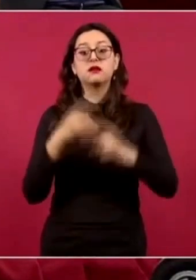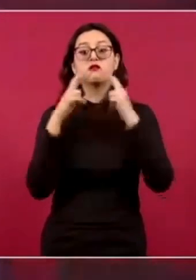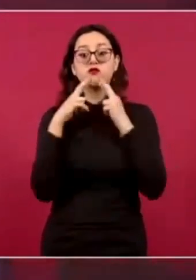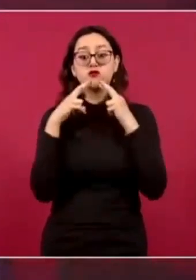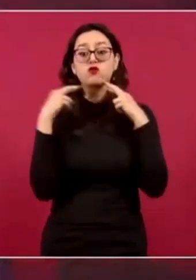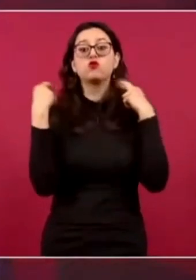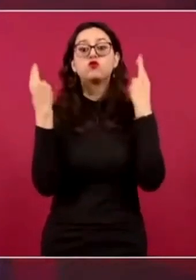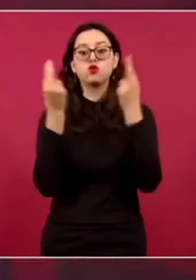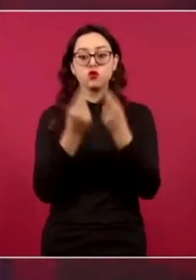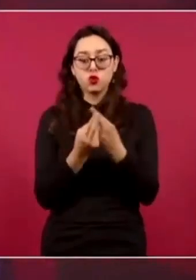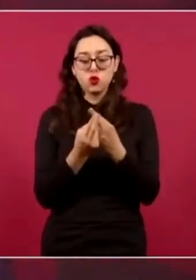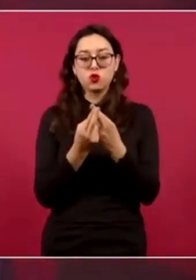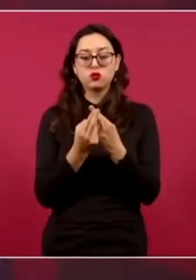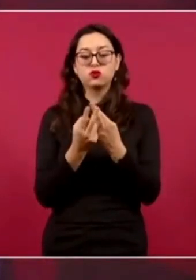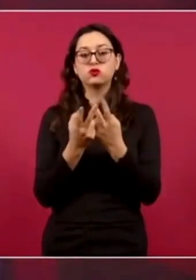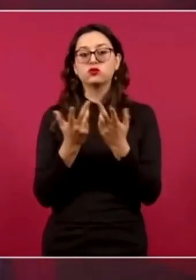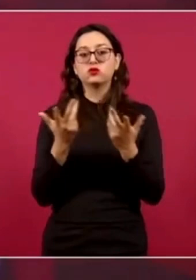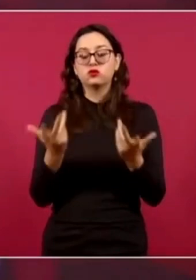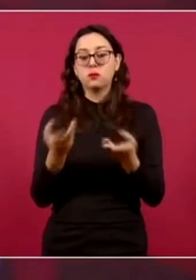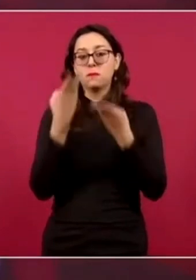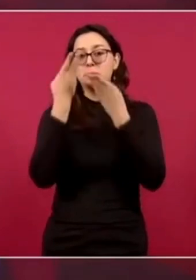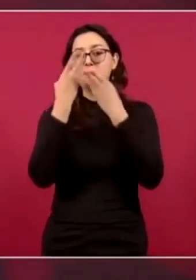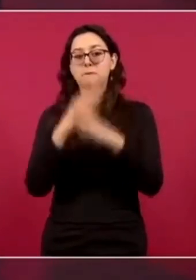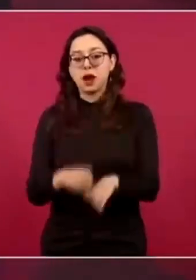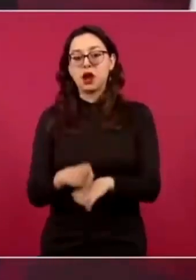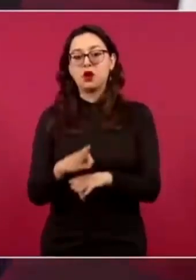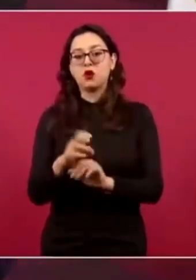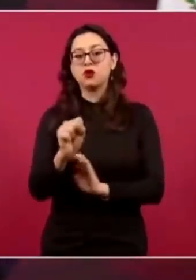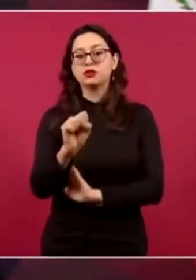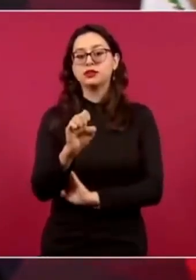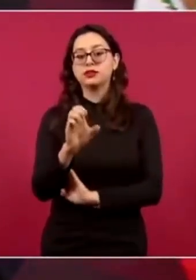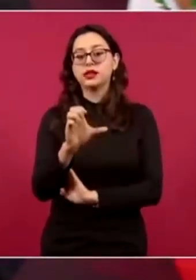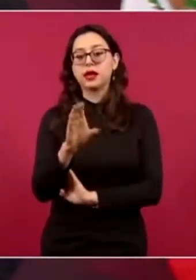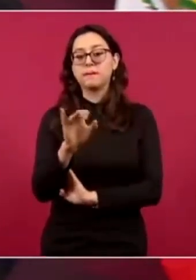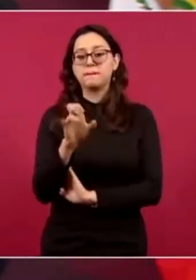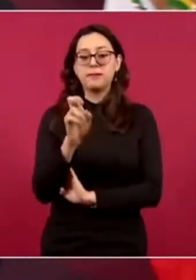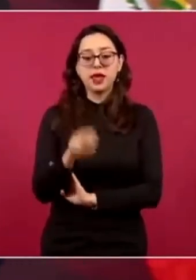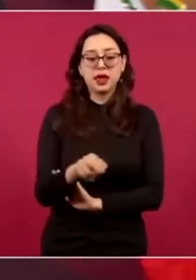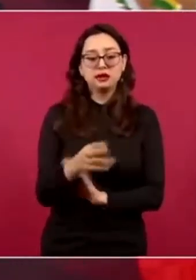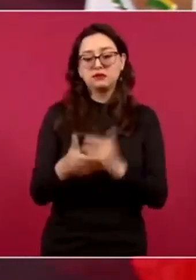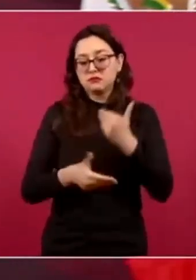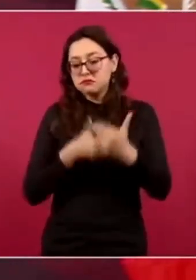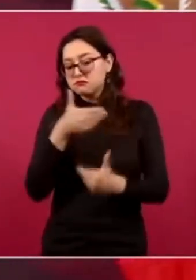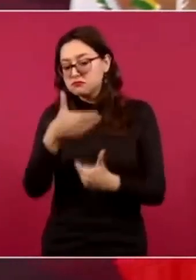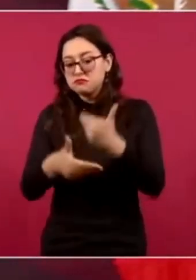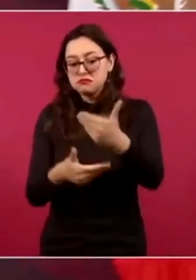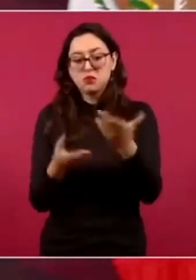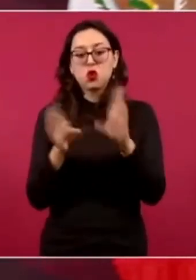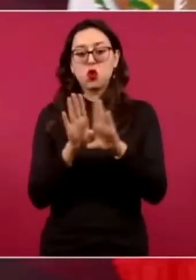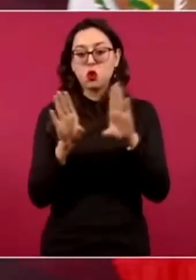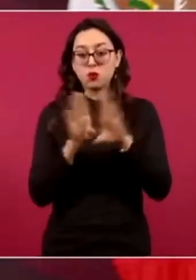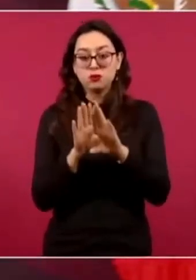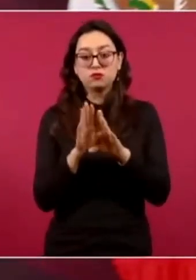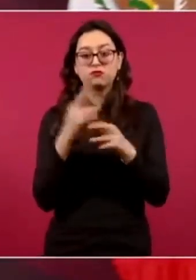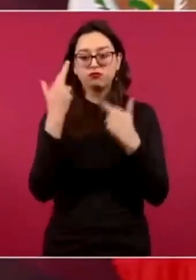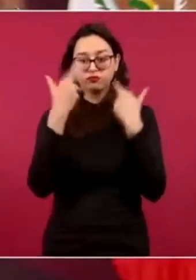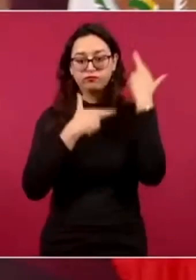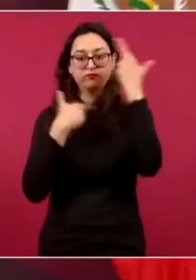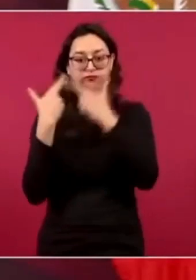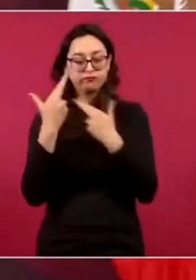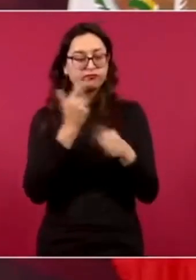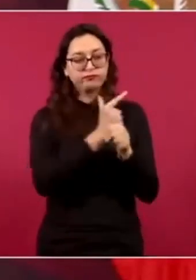de las sucursales de los bancos del bienestar del banco del bienestar con